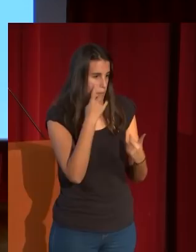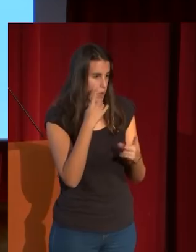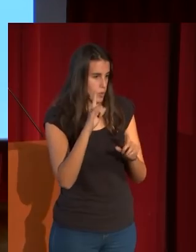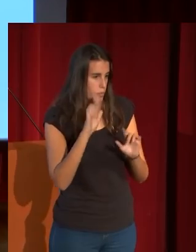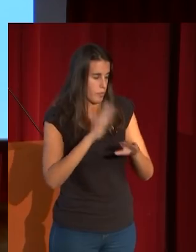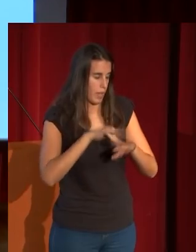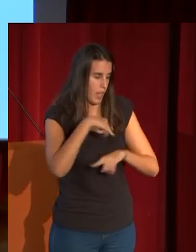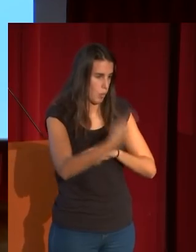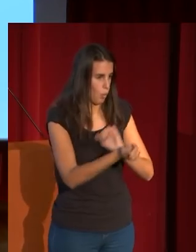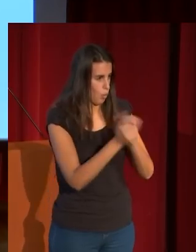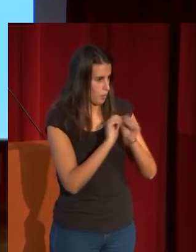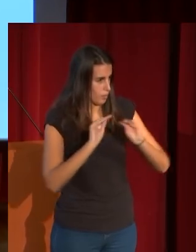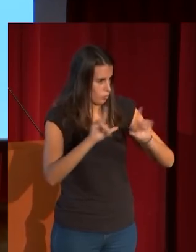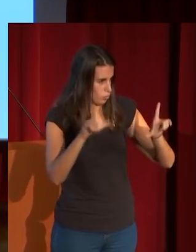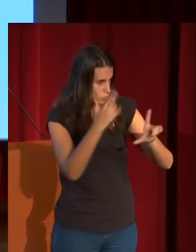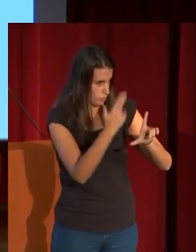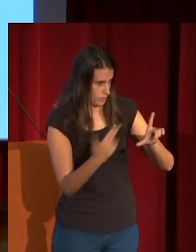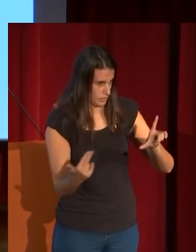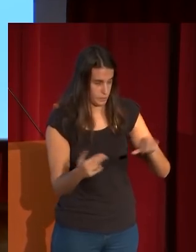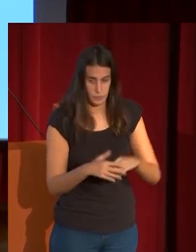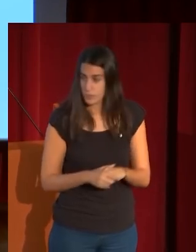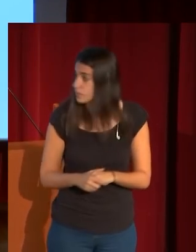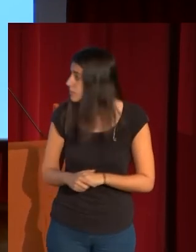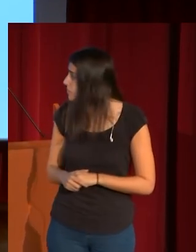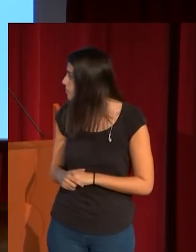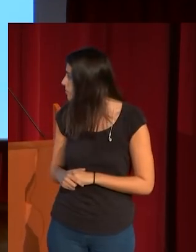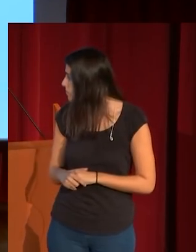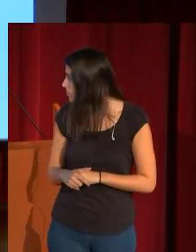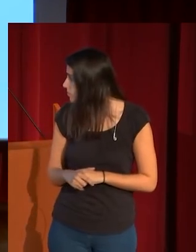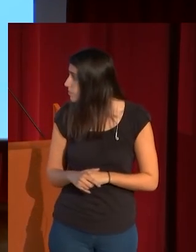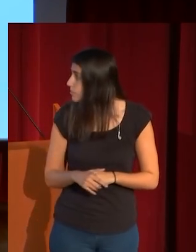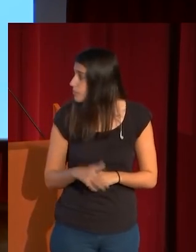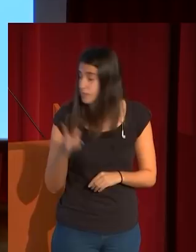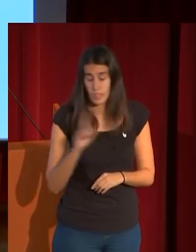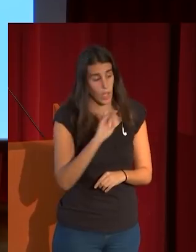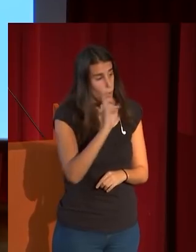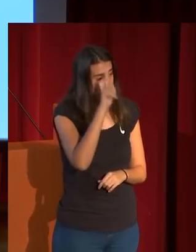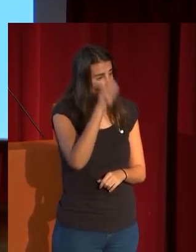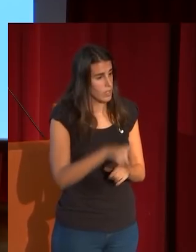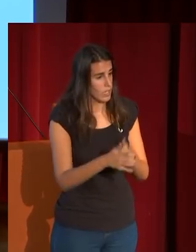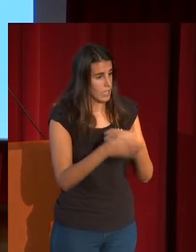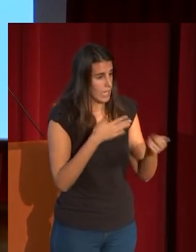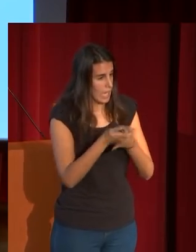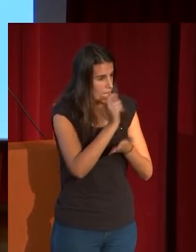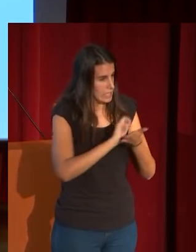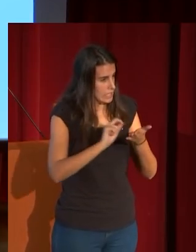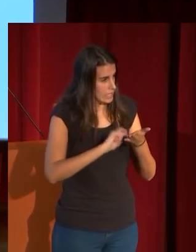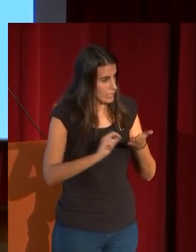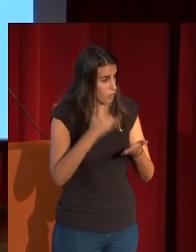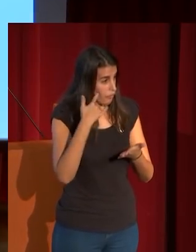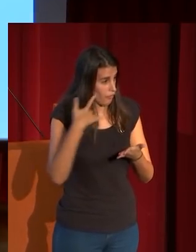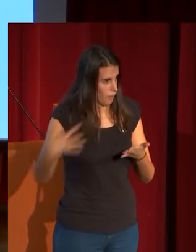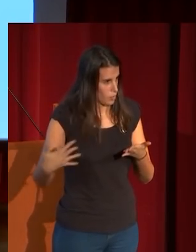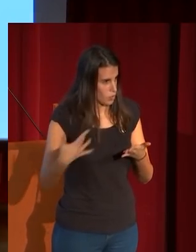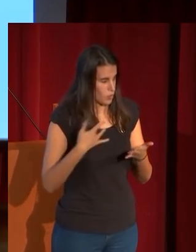esta estética y eso lo pone de relieve Wismans el escritor en una de las frases que hemos seleccionado para la